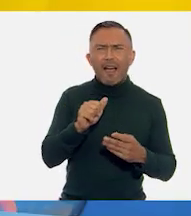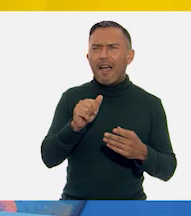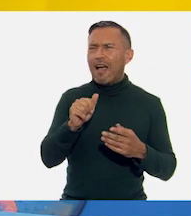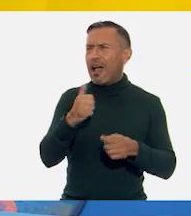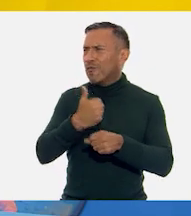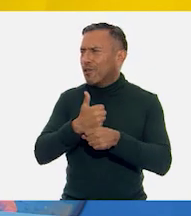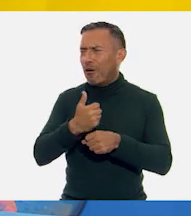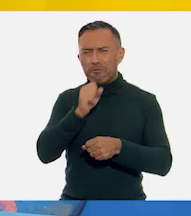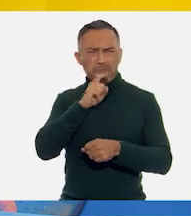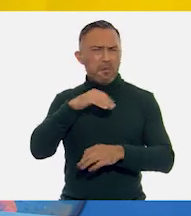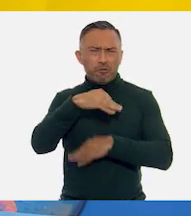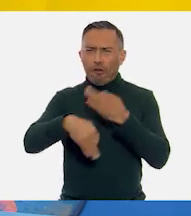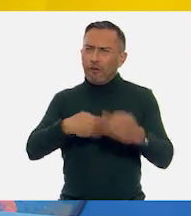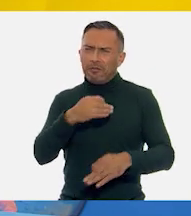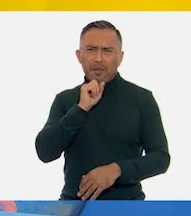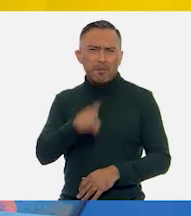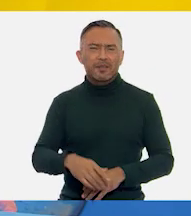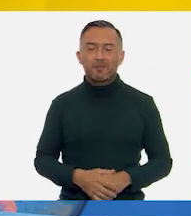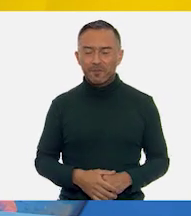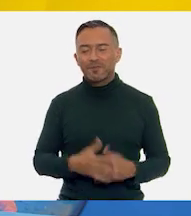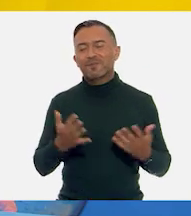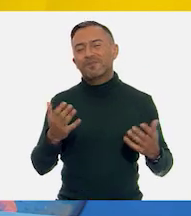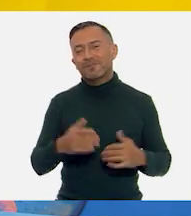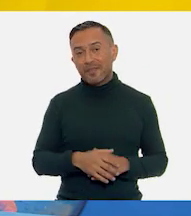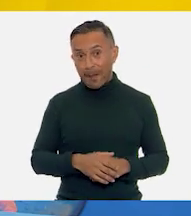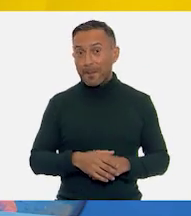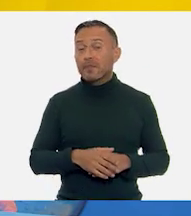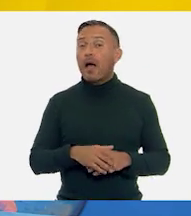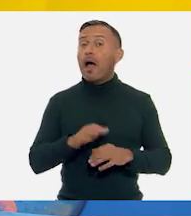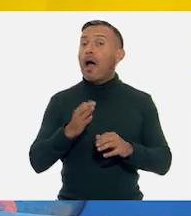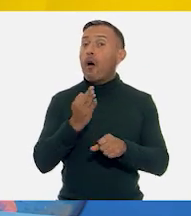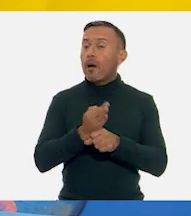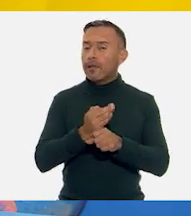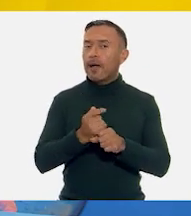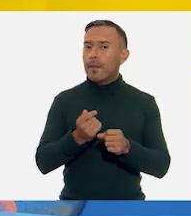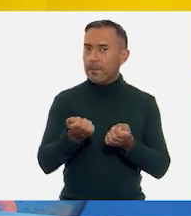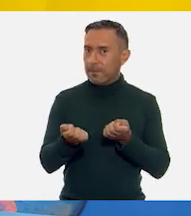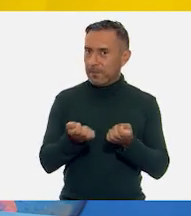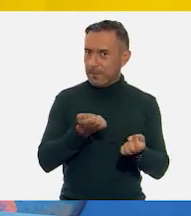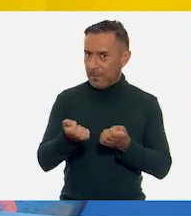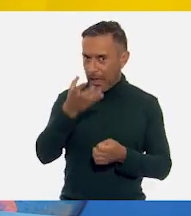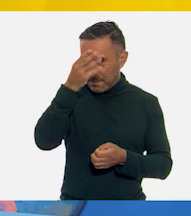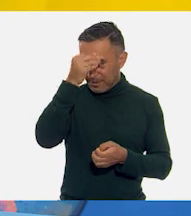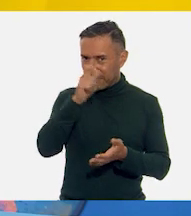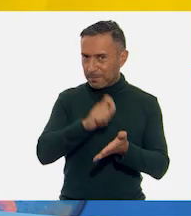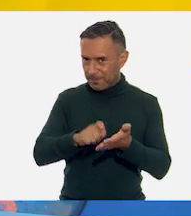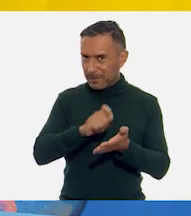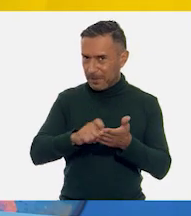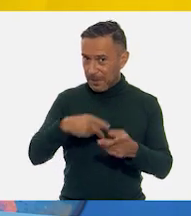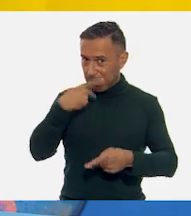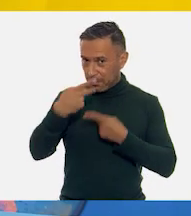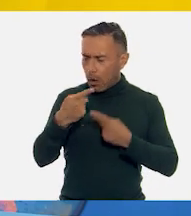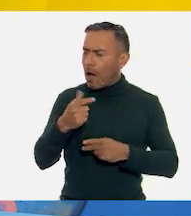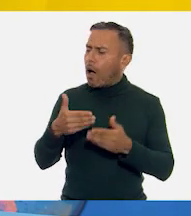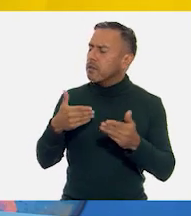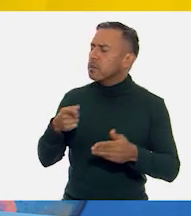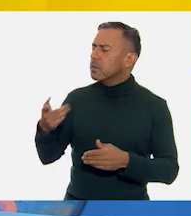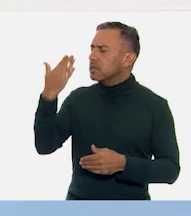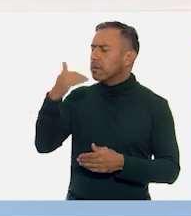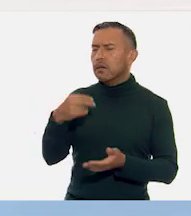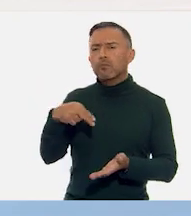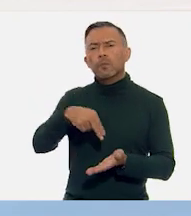Pues no se diga más e iniciemos con nuestro ensayo. Pero antes, ¿tú sabes qué es recitar, Raulito?